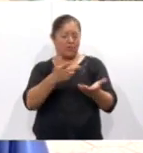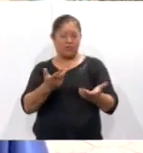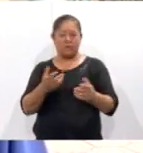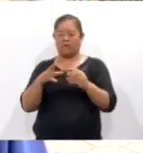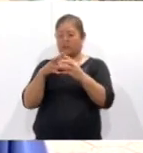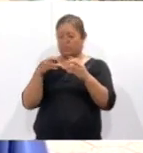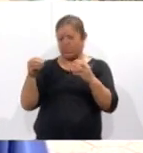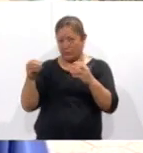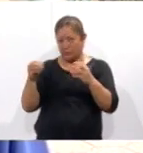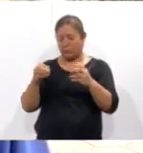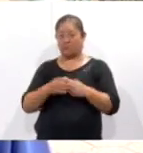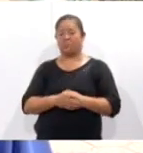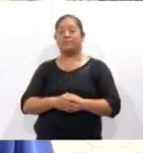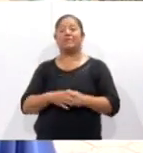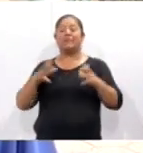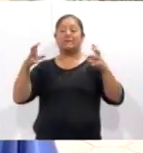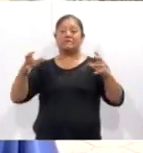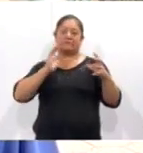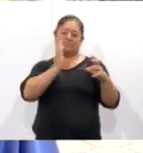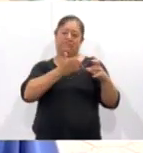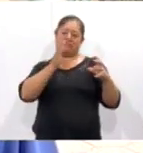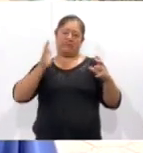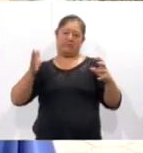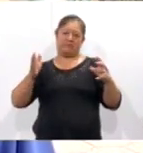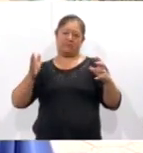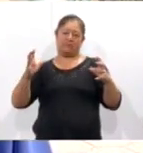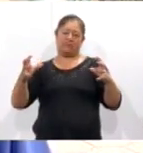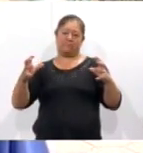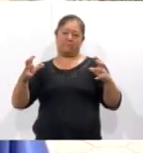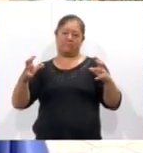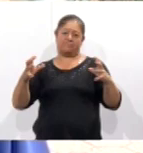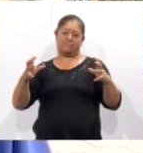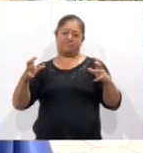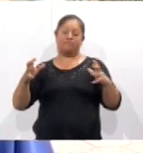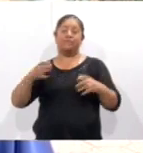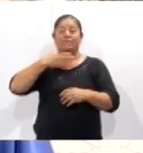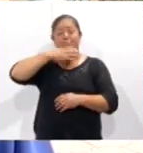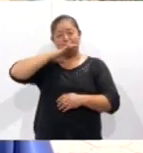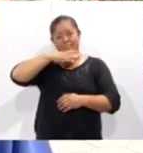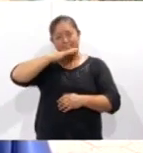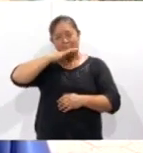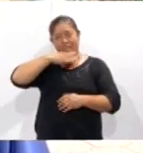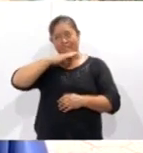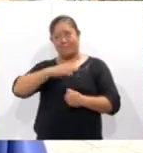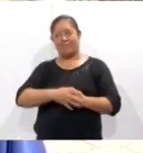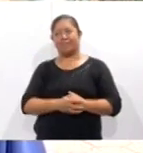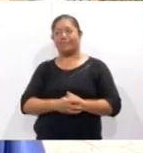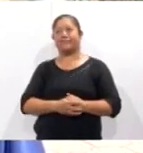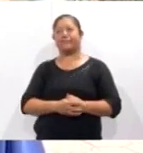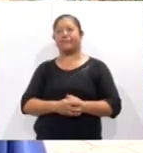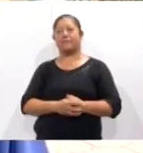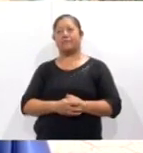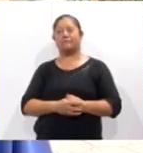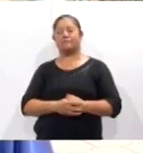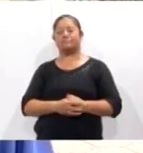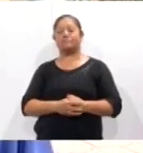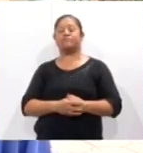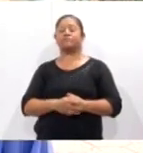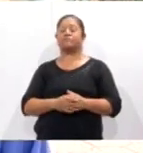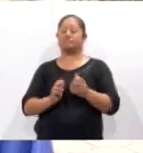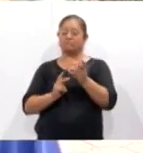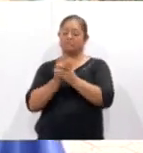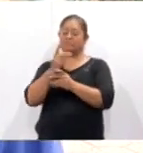chayote, chilacayote, elote, jilote,